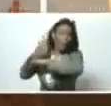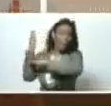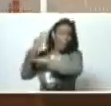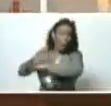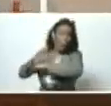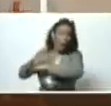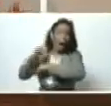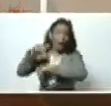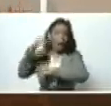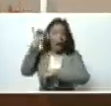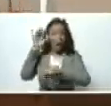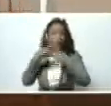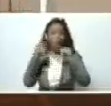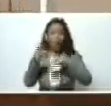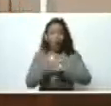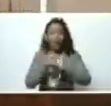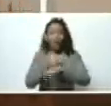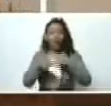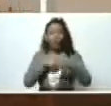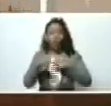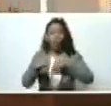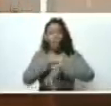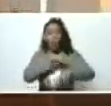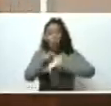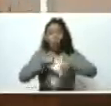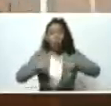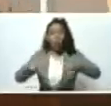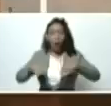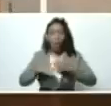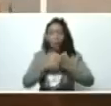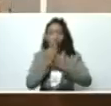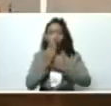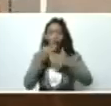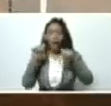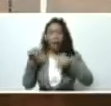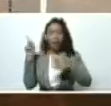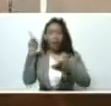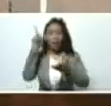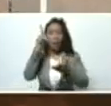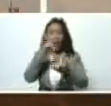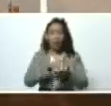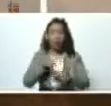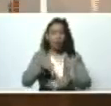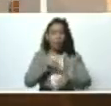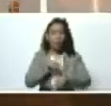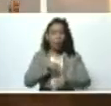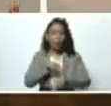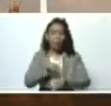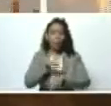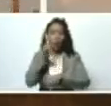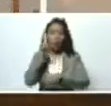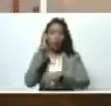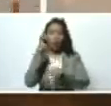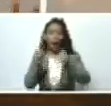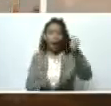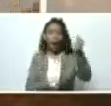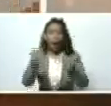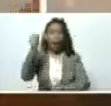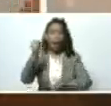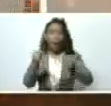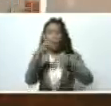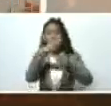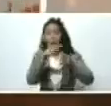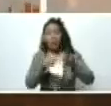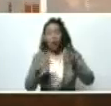revolucionario presente, coordinado, desde la madrugada, está llegando en este momento una gandola con enseres,